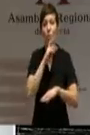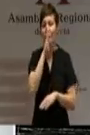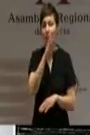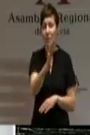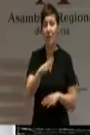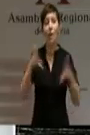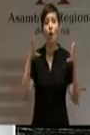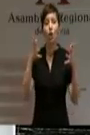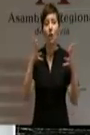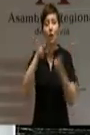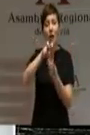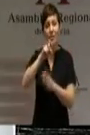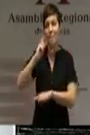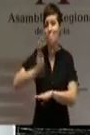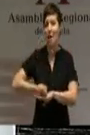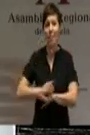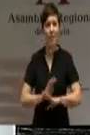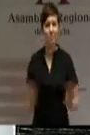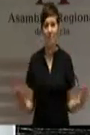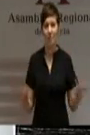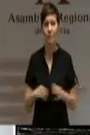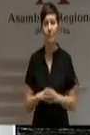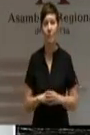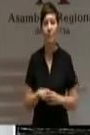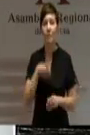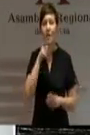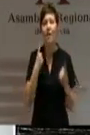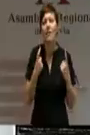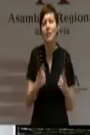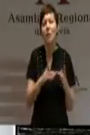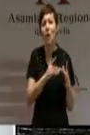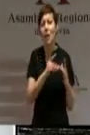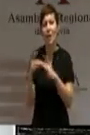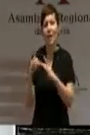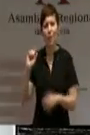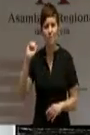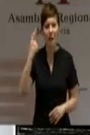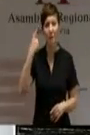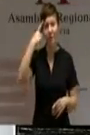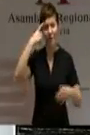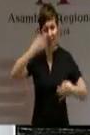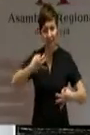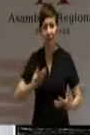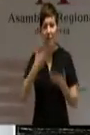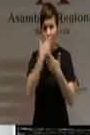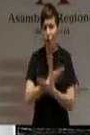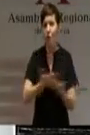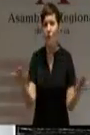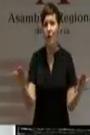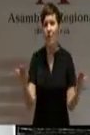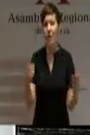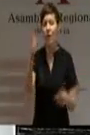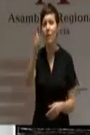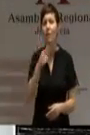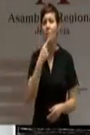Economía. Ahora, cuando más se necesita de liderazgo, de credibilidad, de confianza, habla usted de un